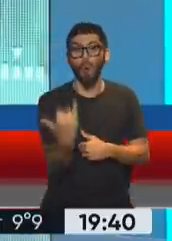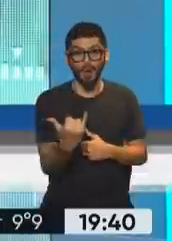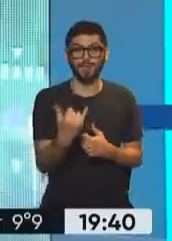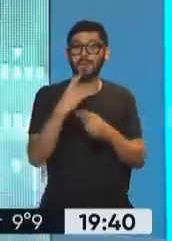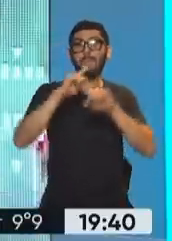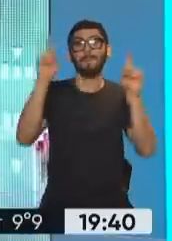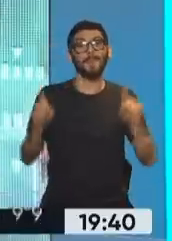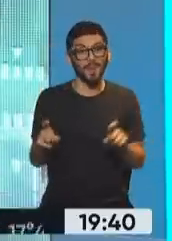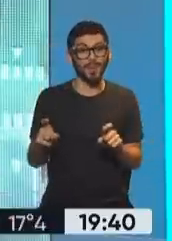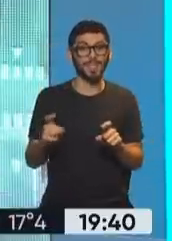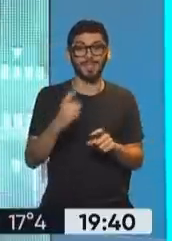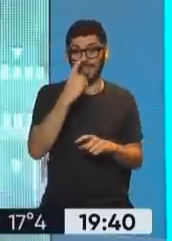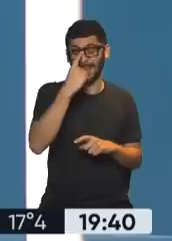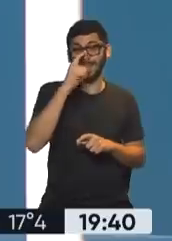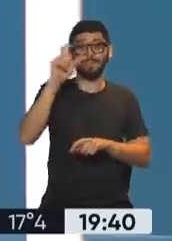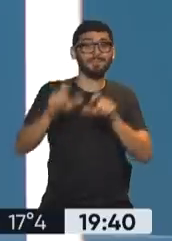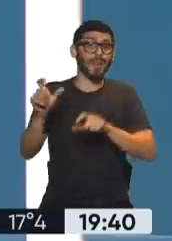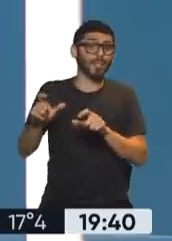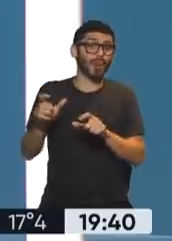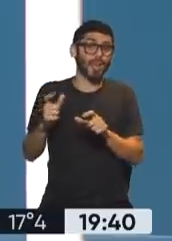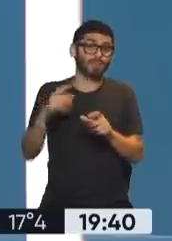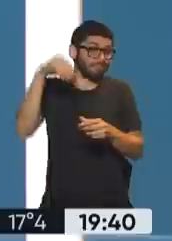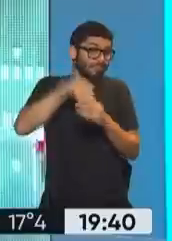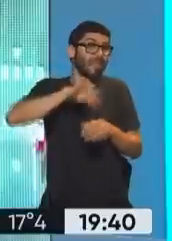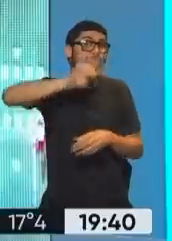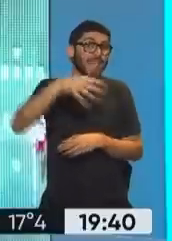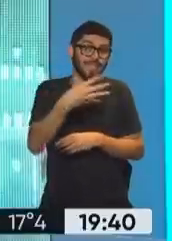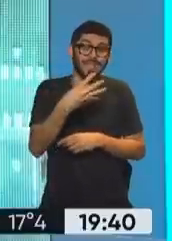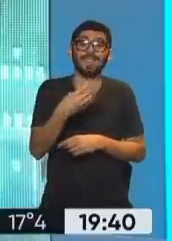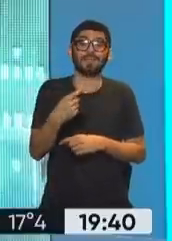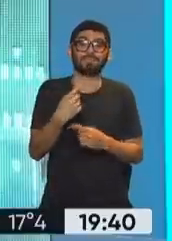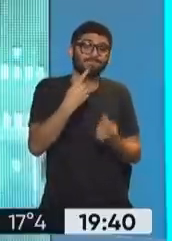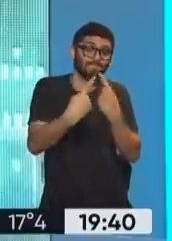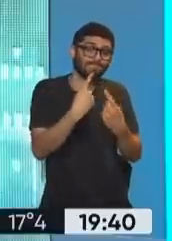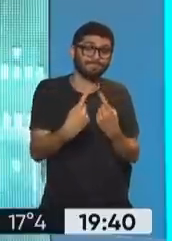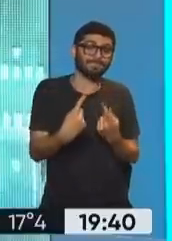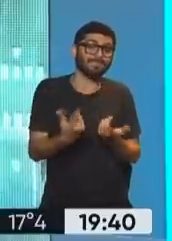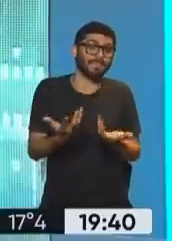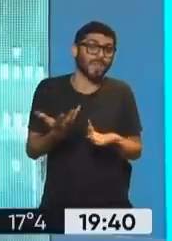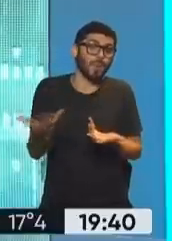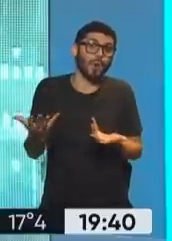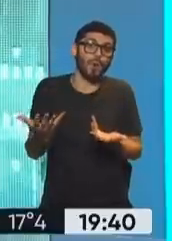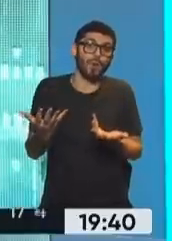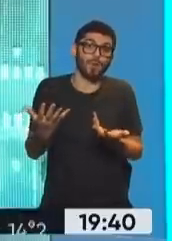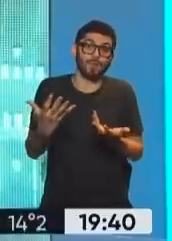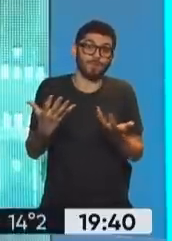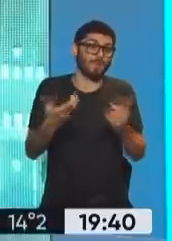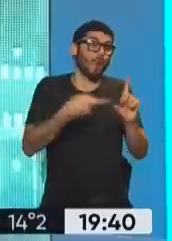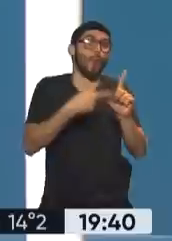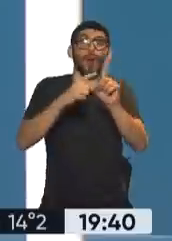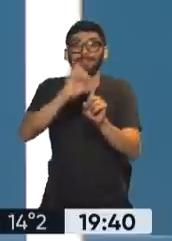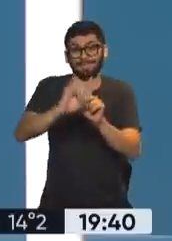las preguntas de todos aquellos titulares que están en ANSES, de aquellas personas que están en ANSES y que por supuesto están representados con vos acá